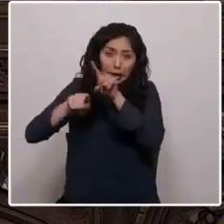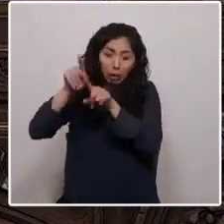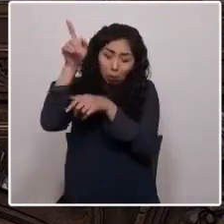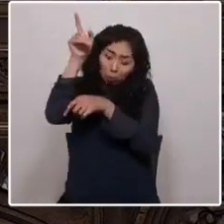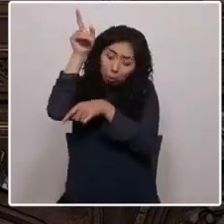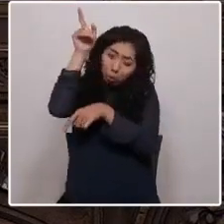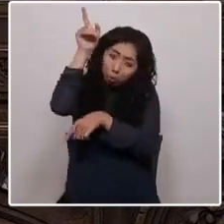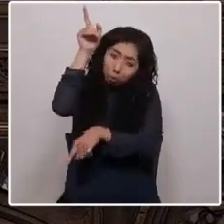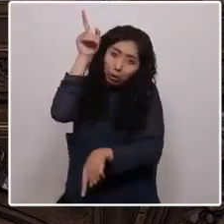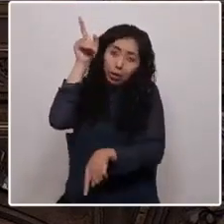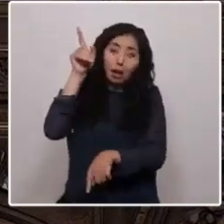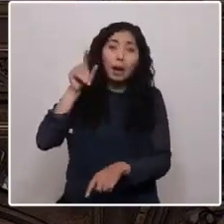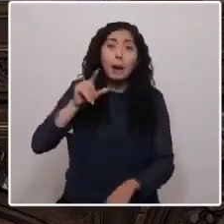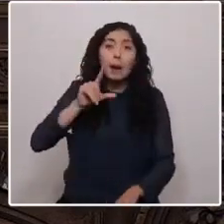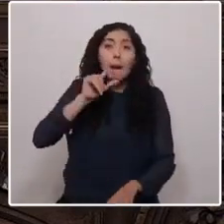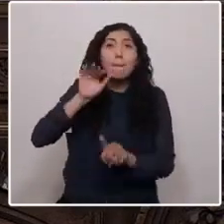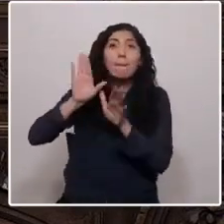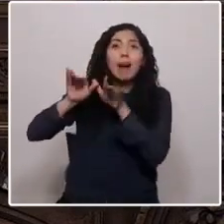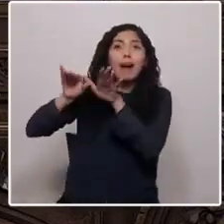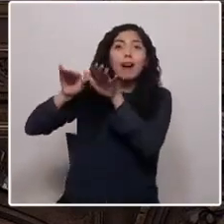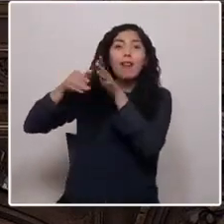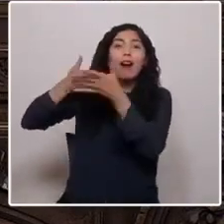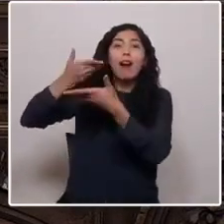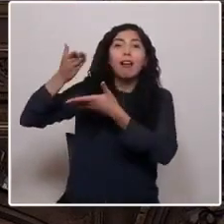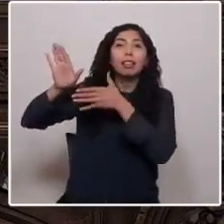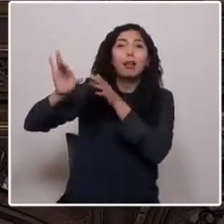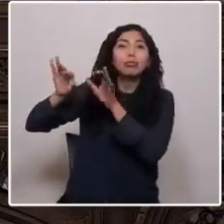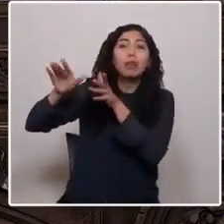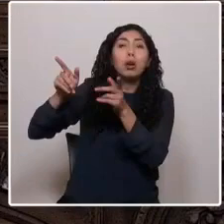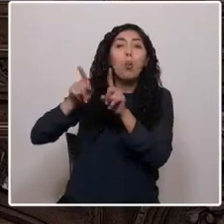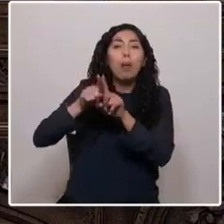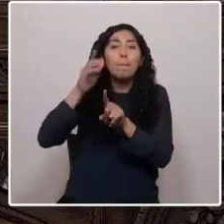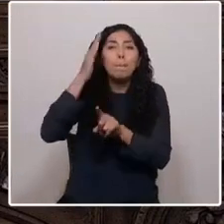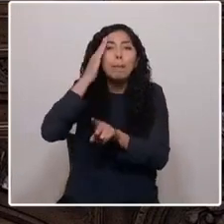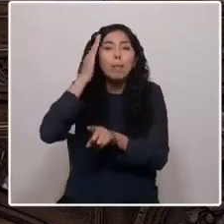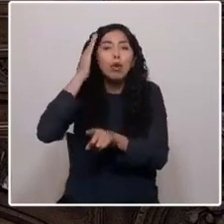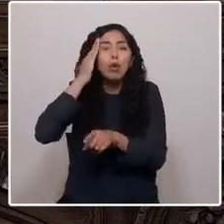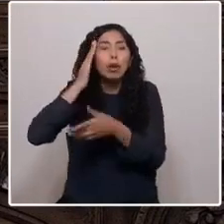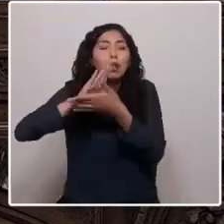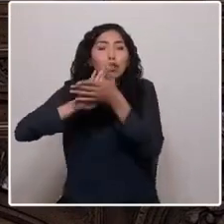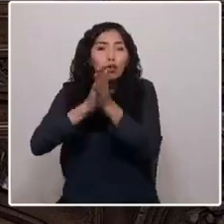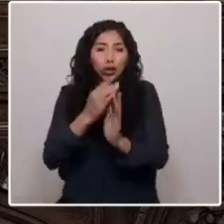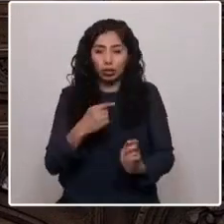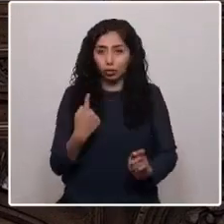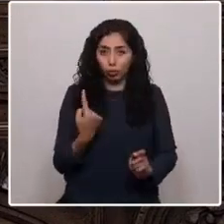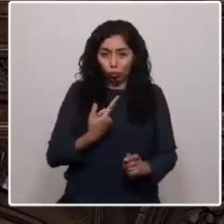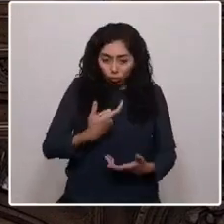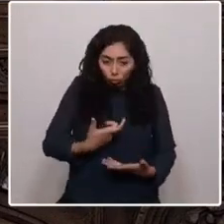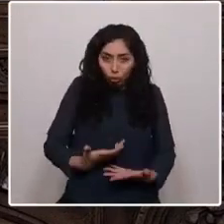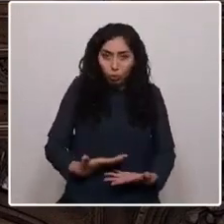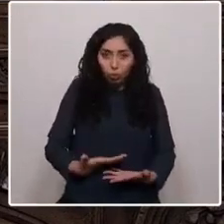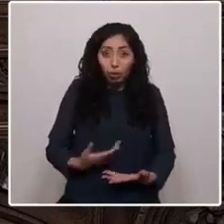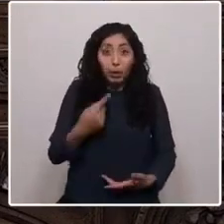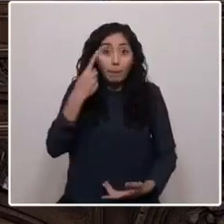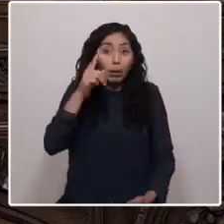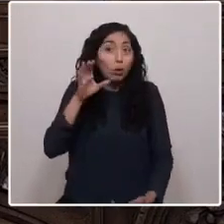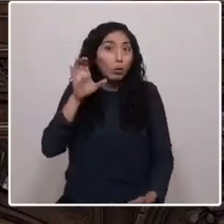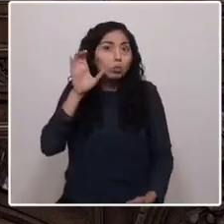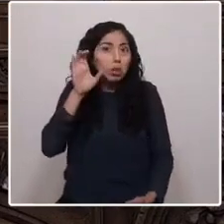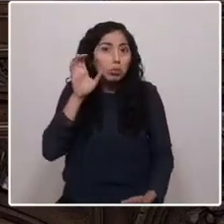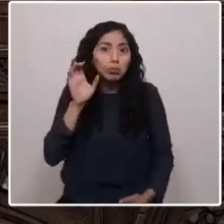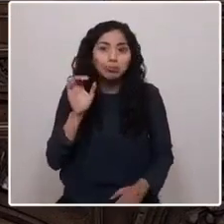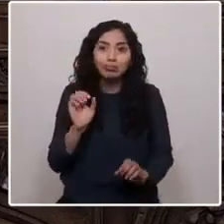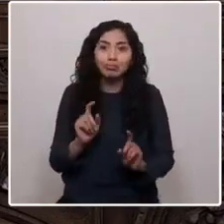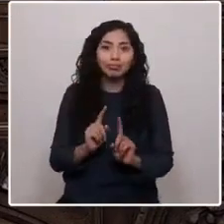memoria de todo lo que somos, hemos sido y seremos, pero ya no escuchamos, hemos